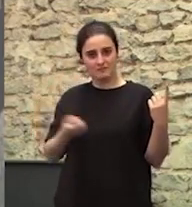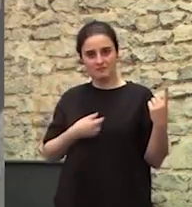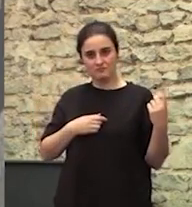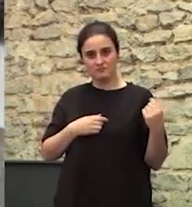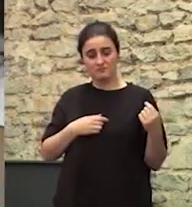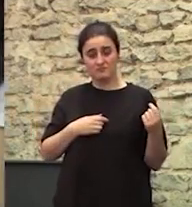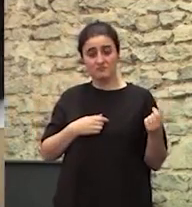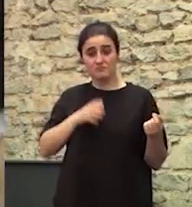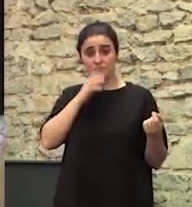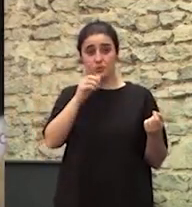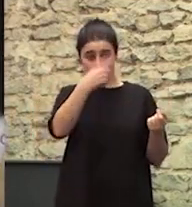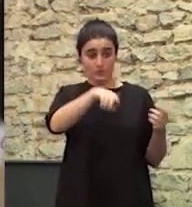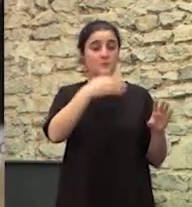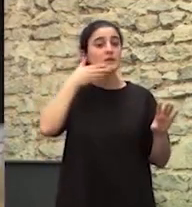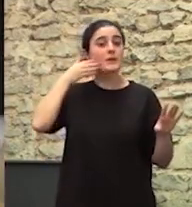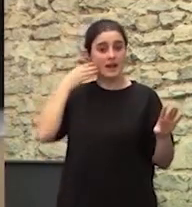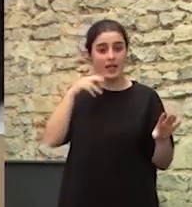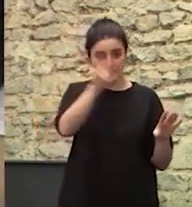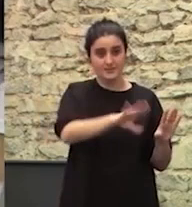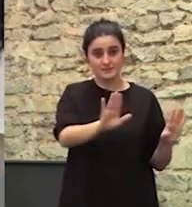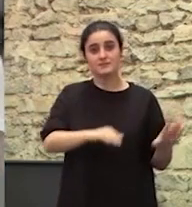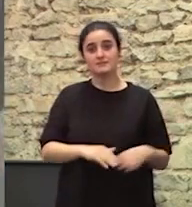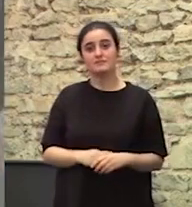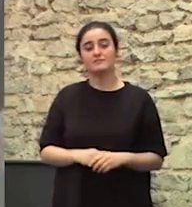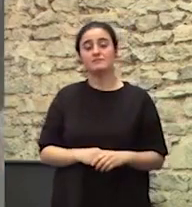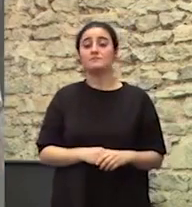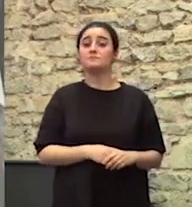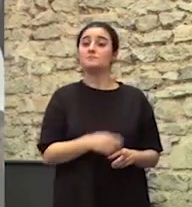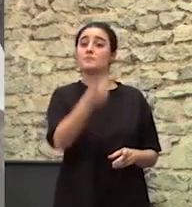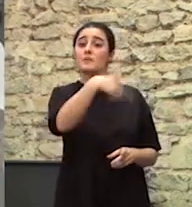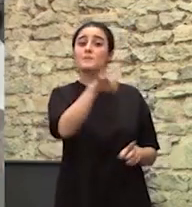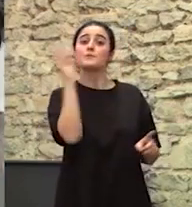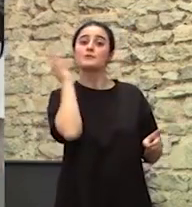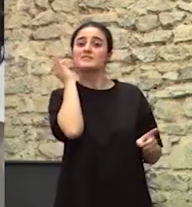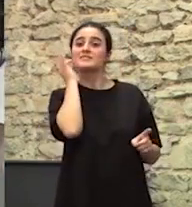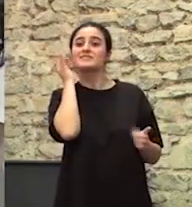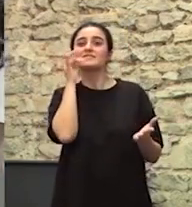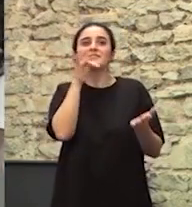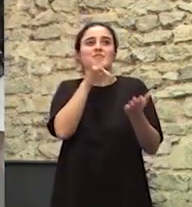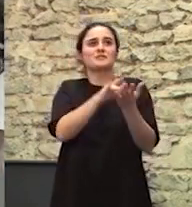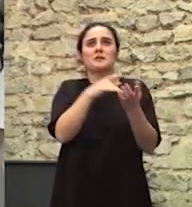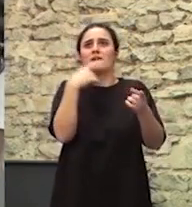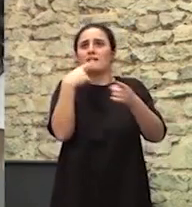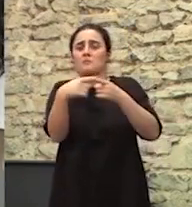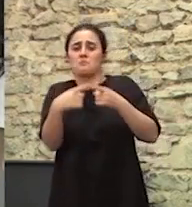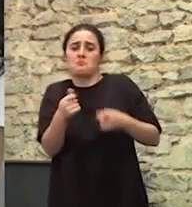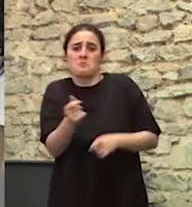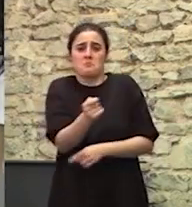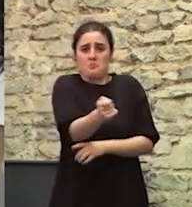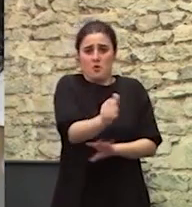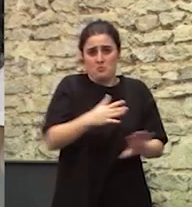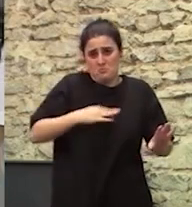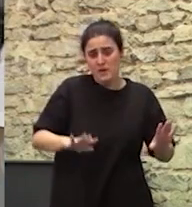Porque vosotras sois privilegiadas A vosotras os llegan impactos Aunque sean pequeños